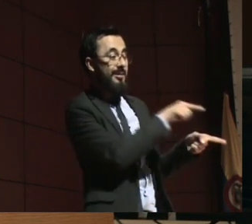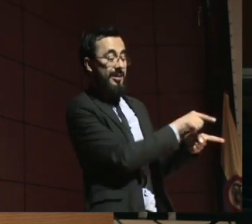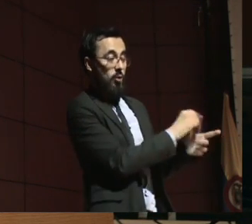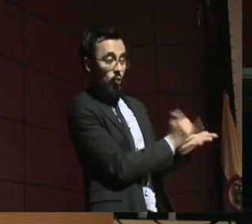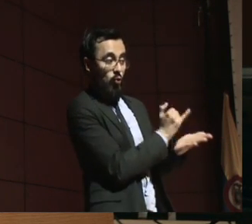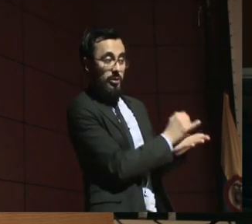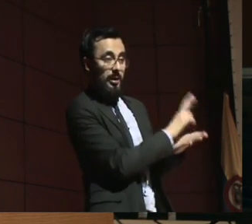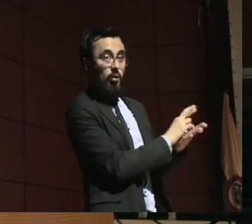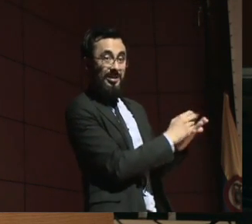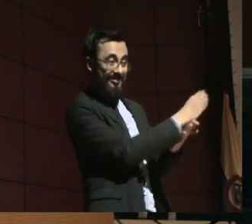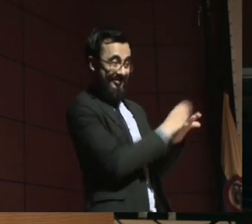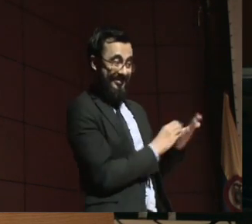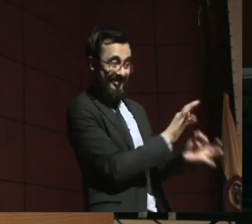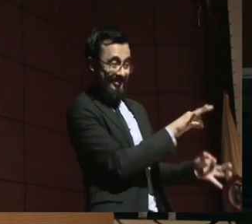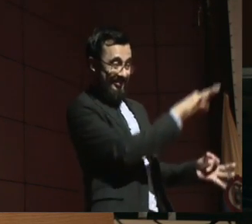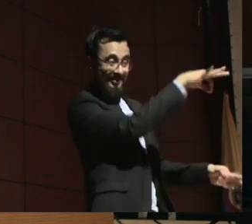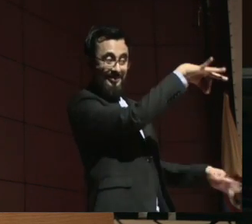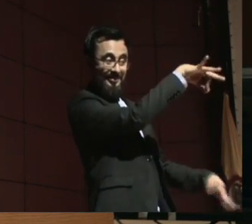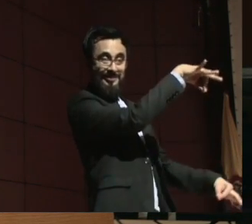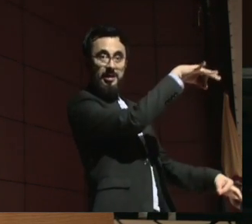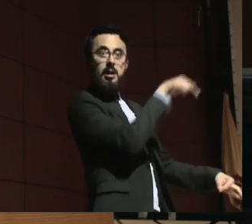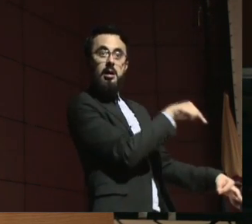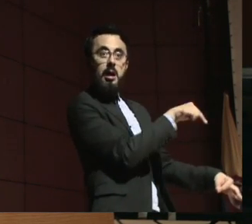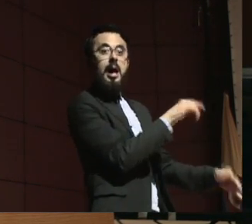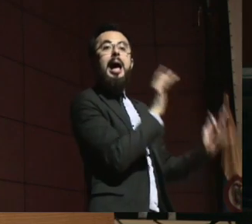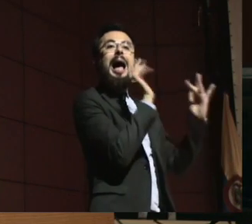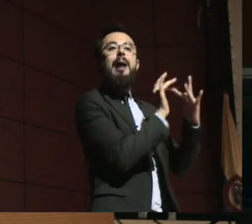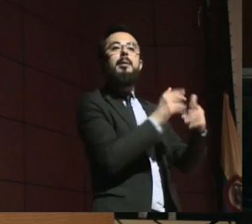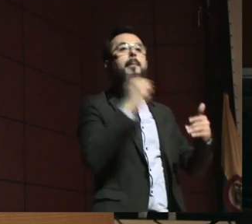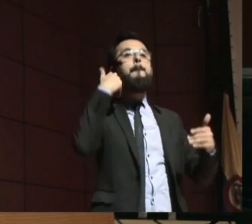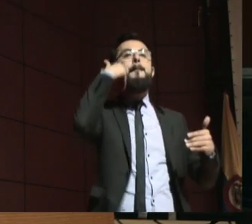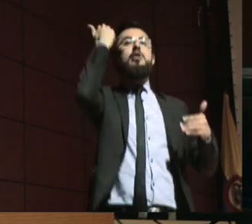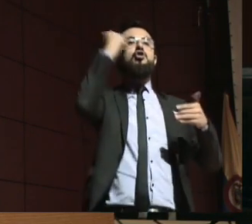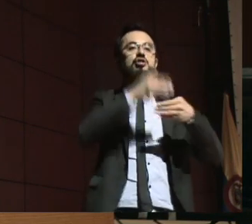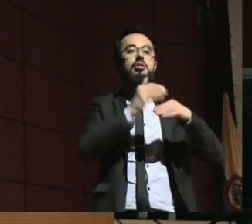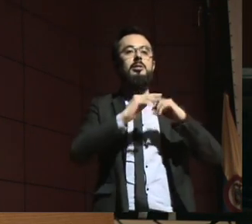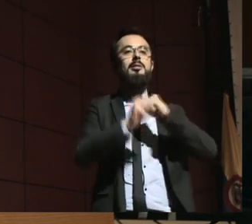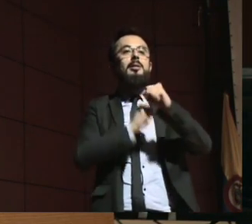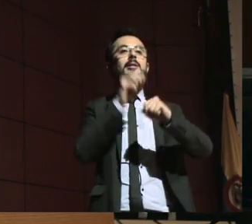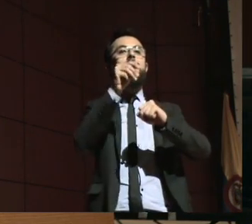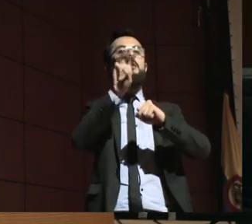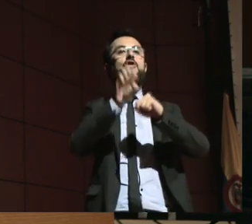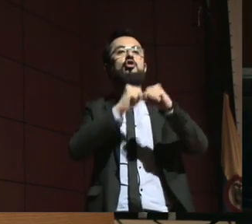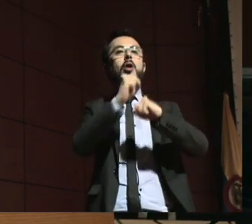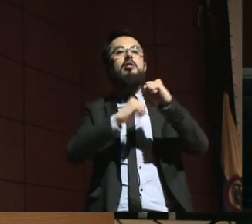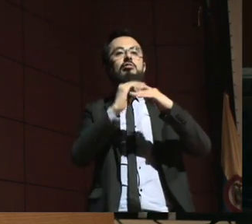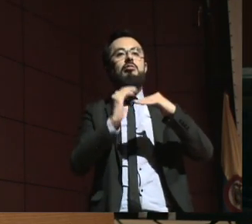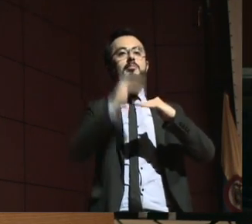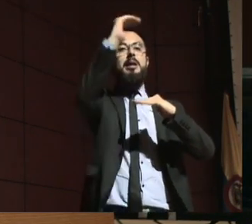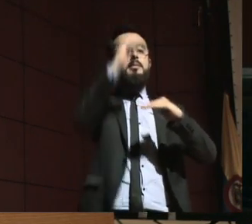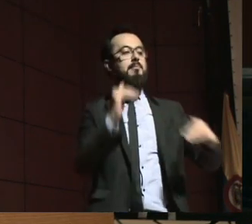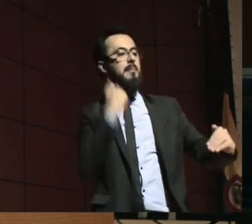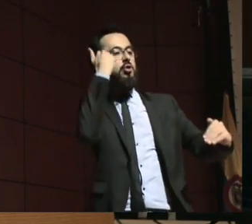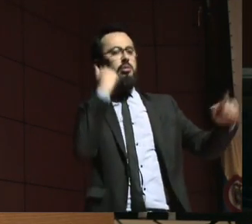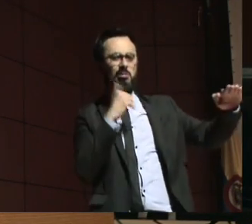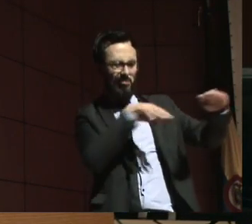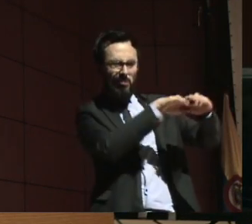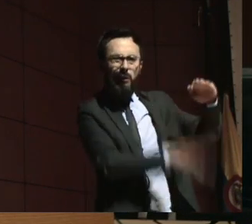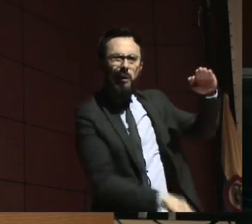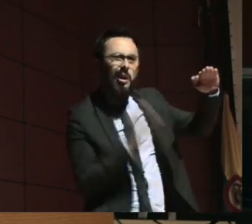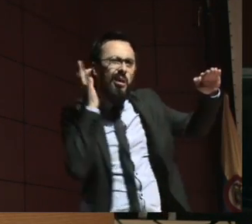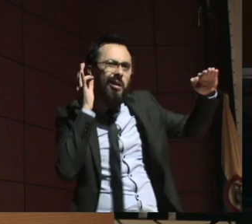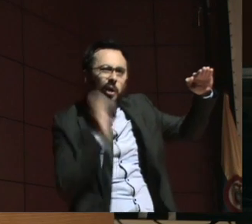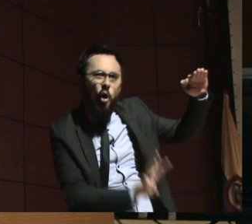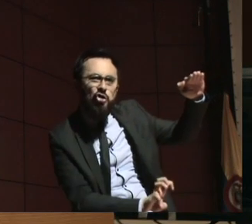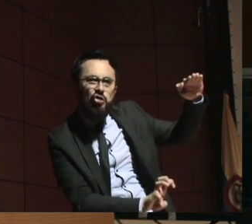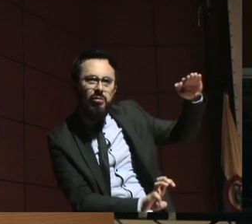Entonces, uno dice, una caja de compensación que no pregunta, no consulta. Pero ¿quiénes debemos decirle a esa caja de